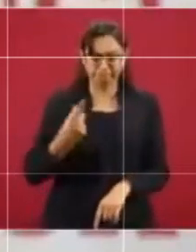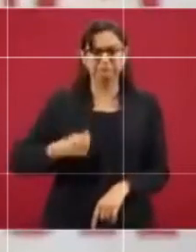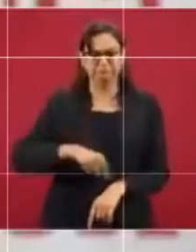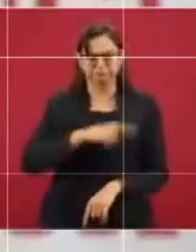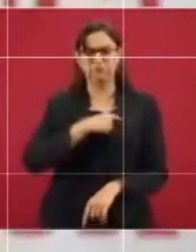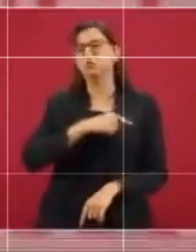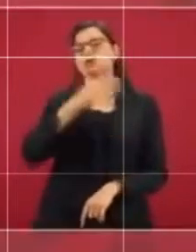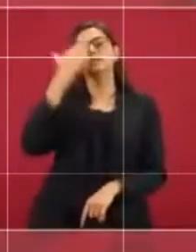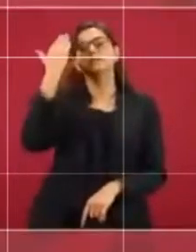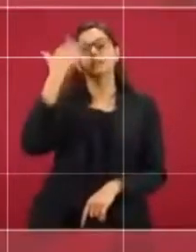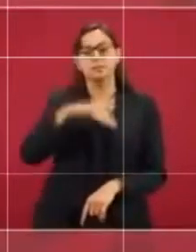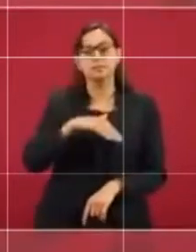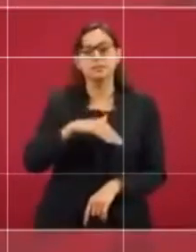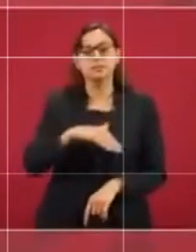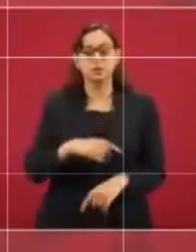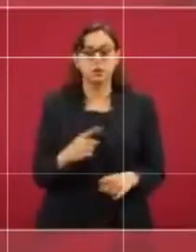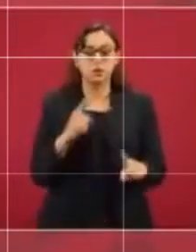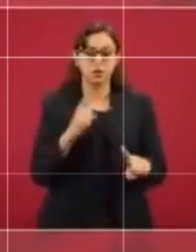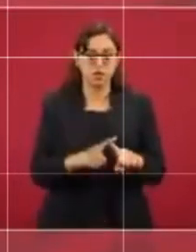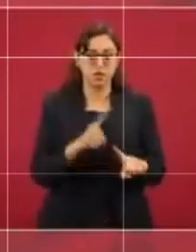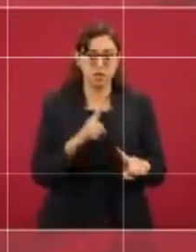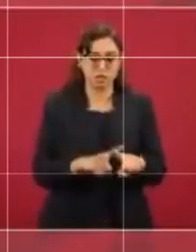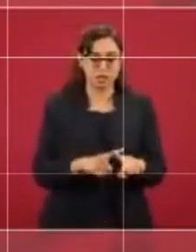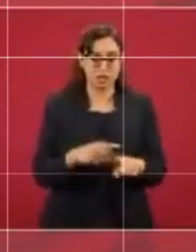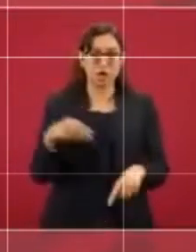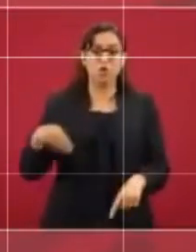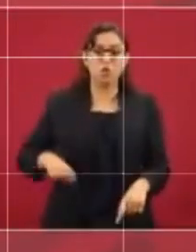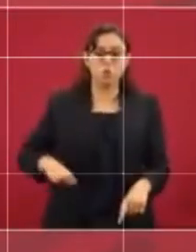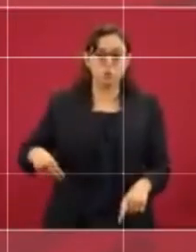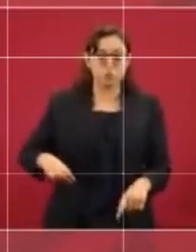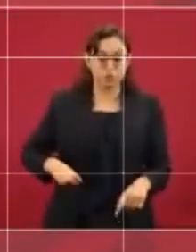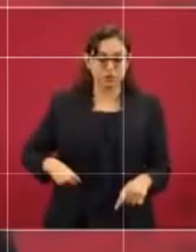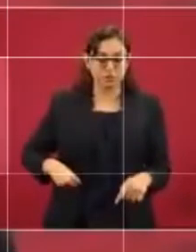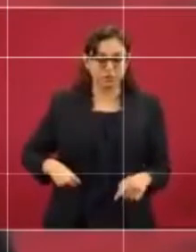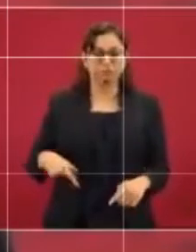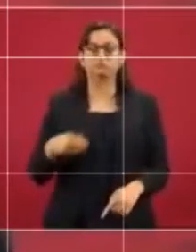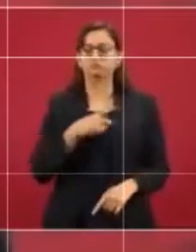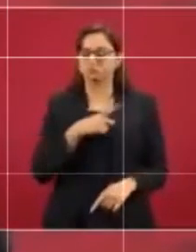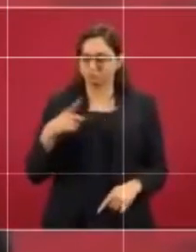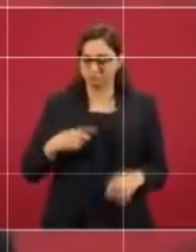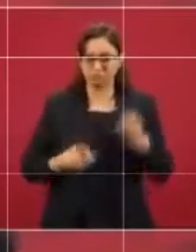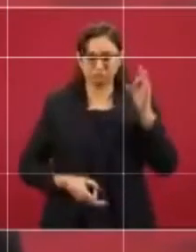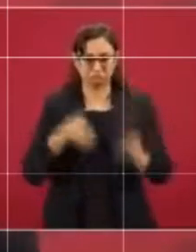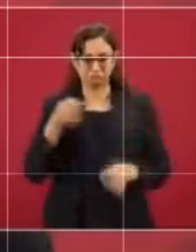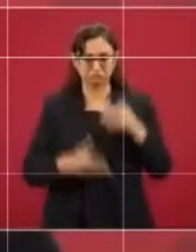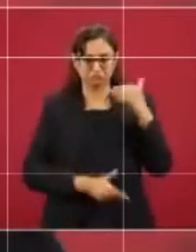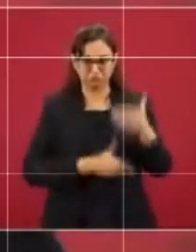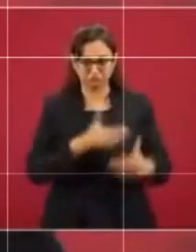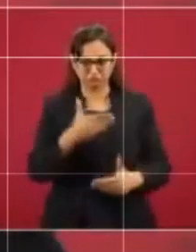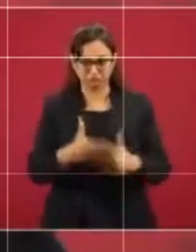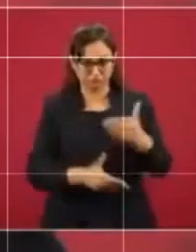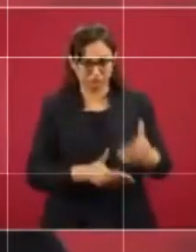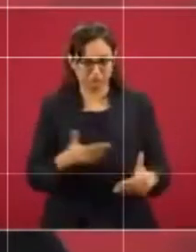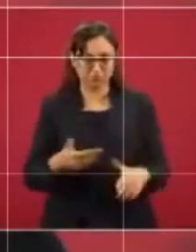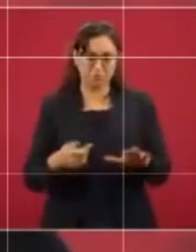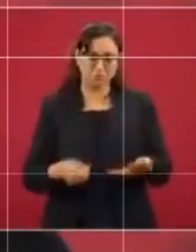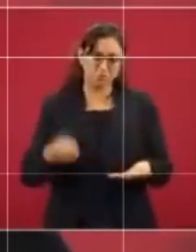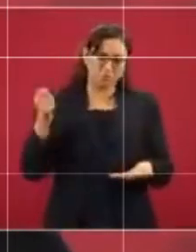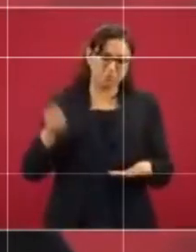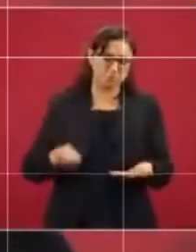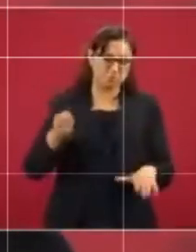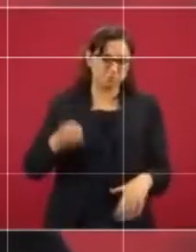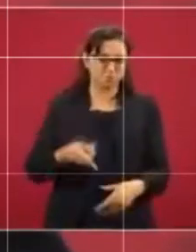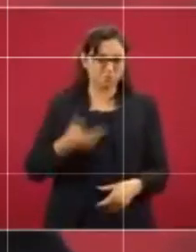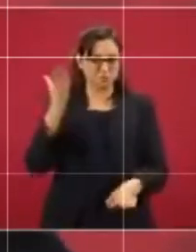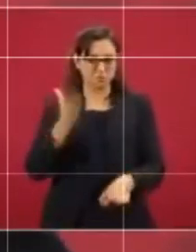Que quienes resulten responsables en su casa de acuerdo a las leyes sean procesados, juzgados y en su caso sentenciados en México,